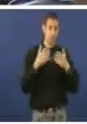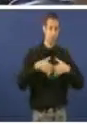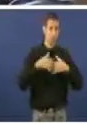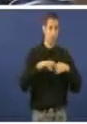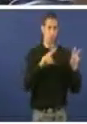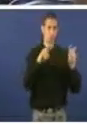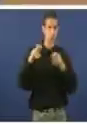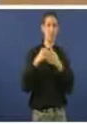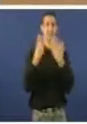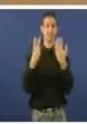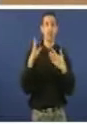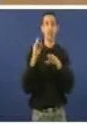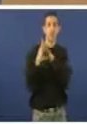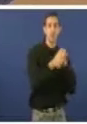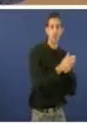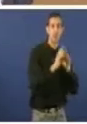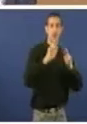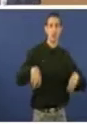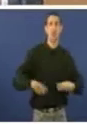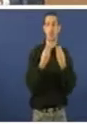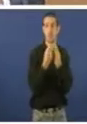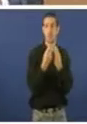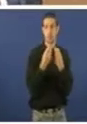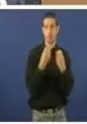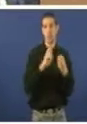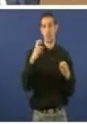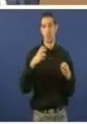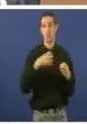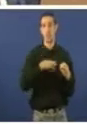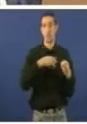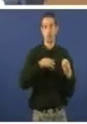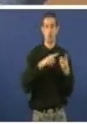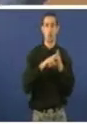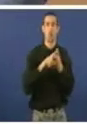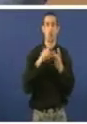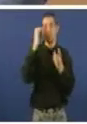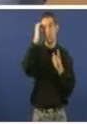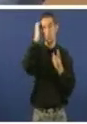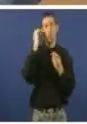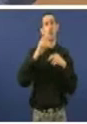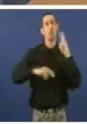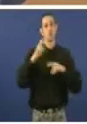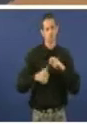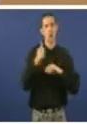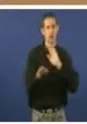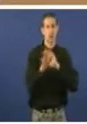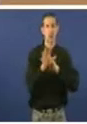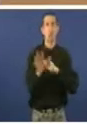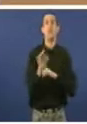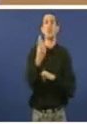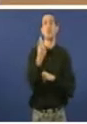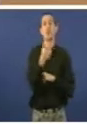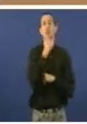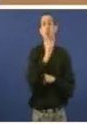Fixemos reformas en oito. Estamos construindo catro e ainda nos quedan por licitar outros